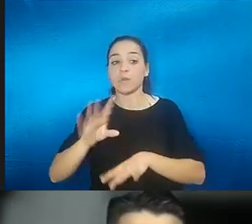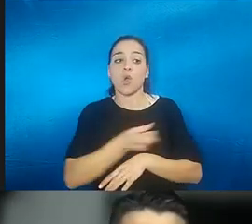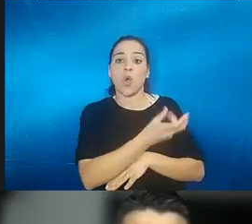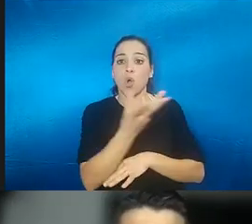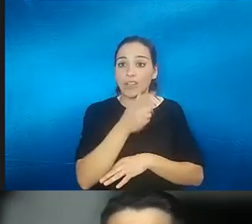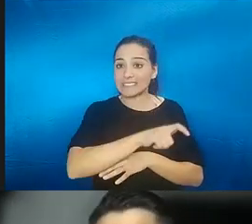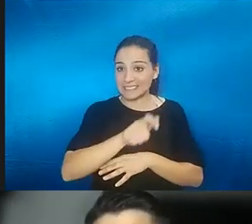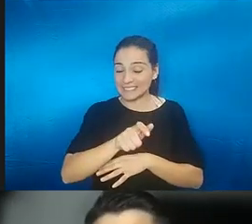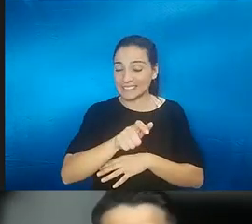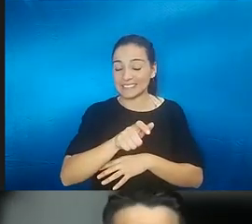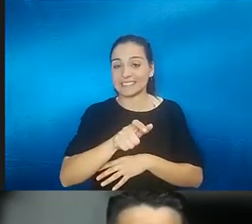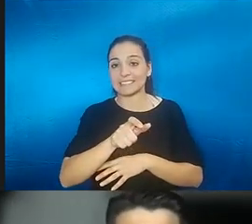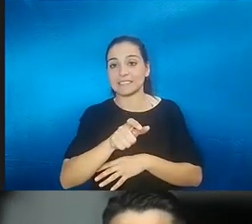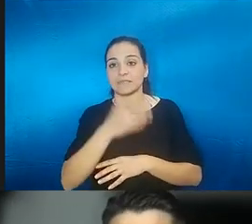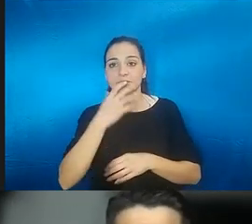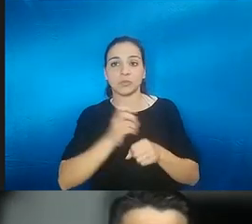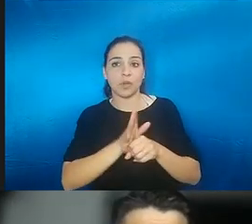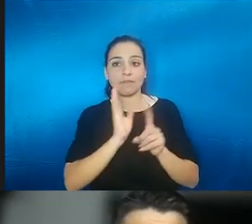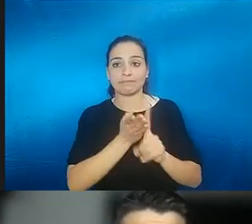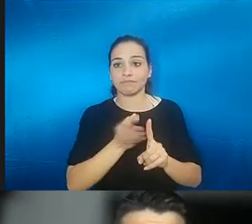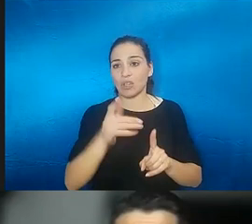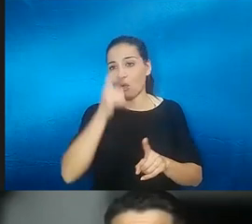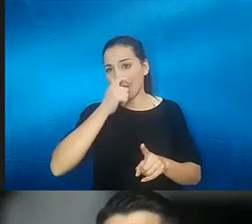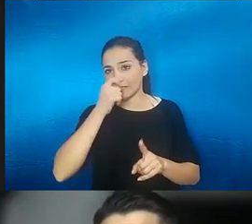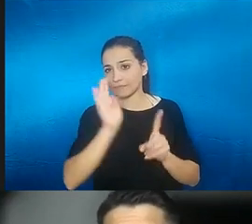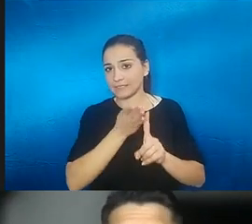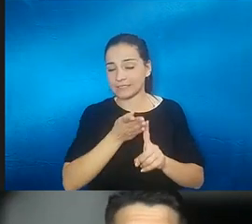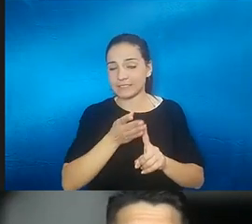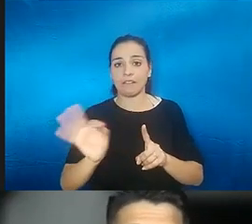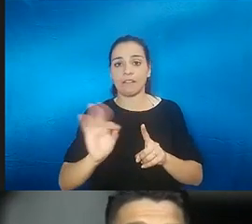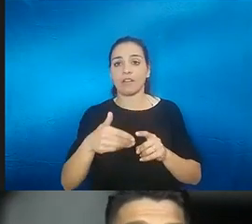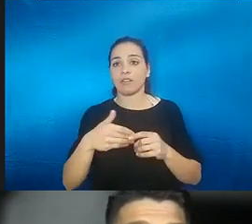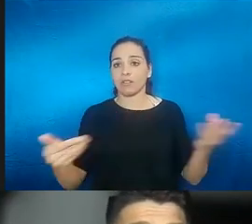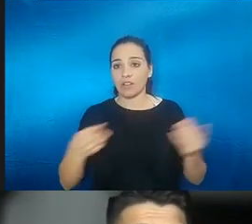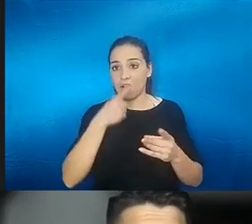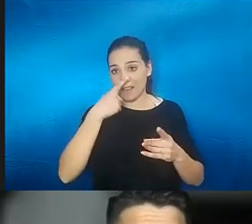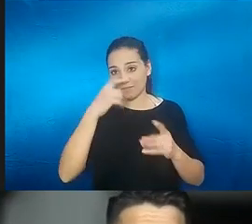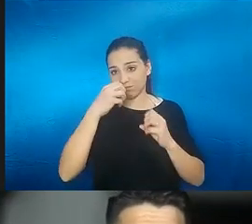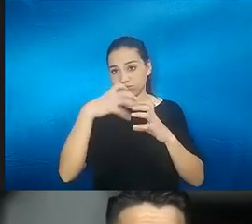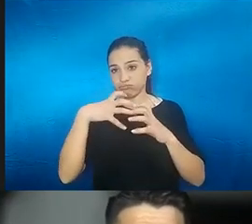la COVID un catarro ahora parece que con las inflamatorias tenemos